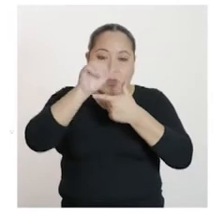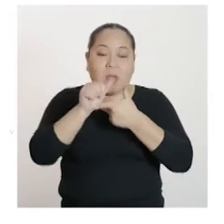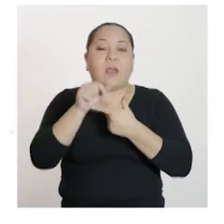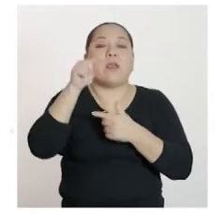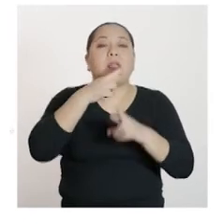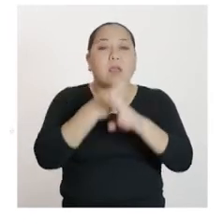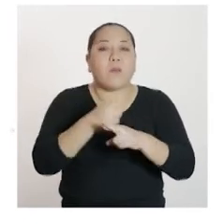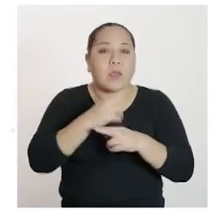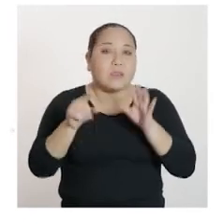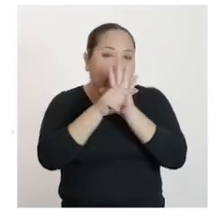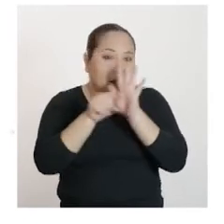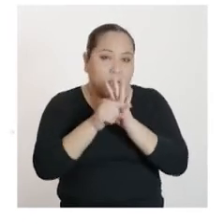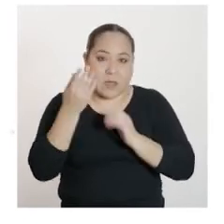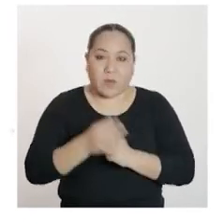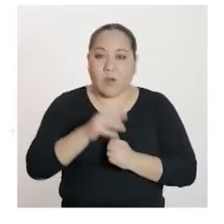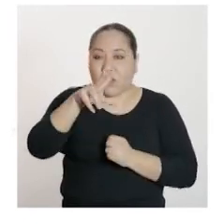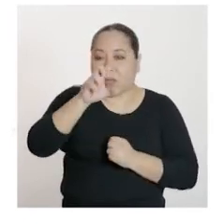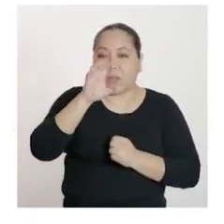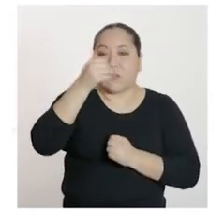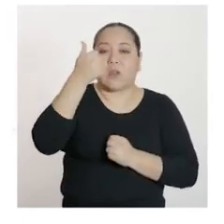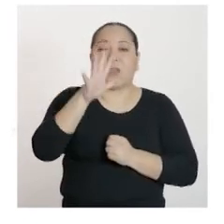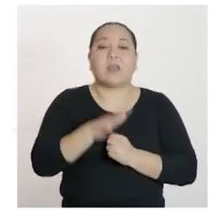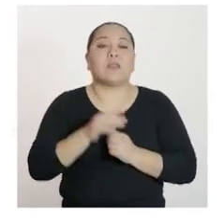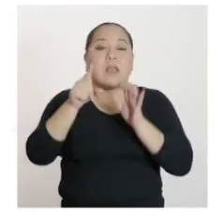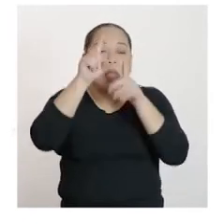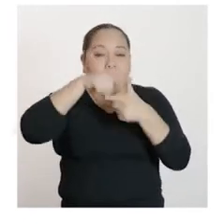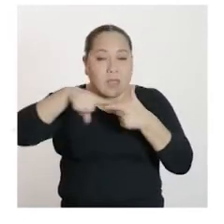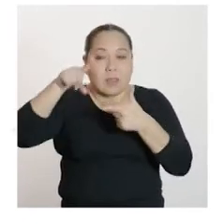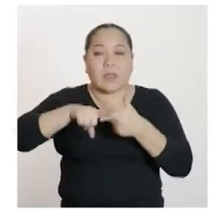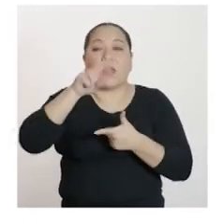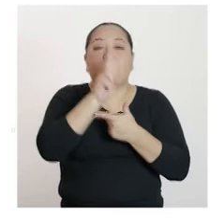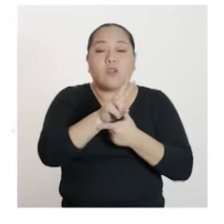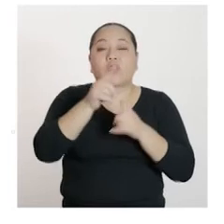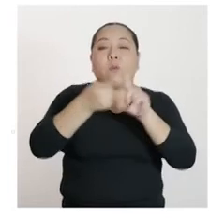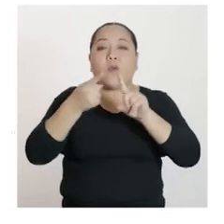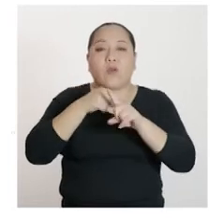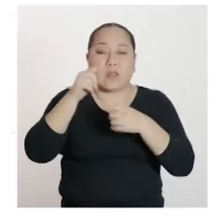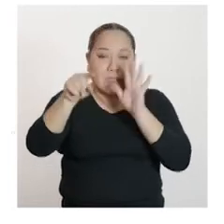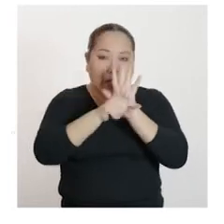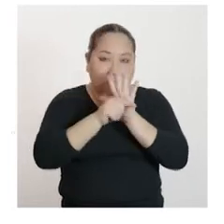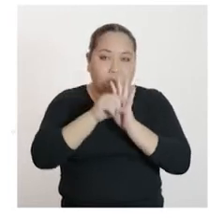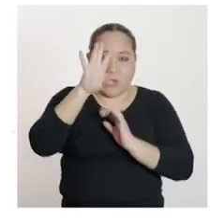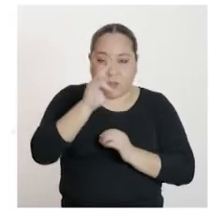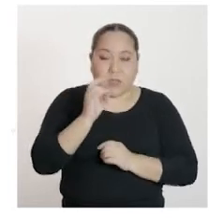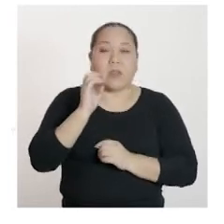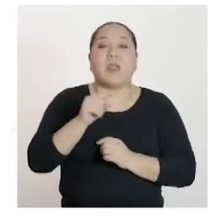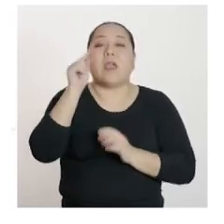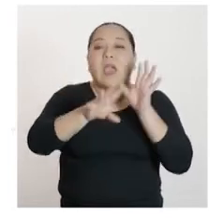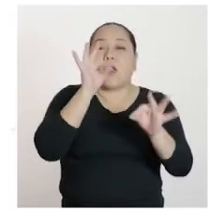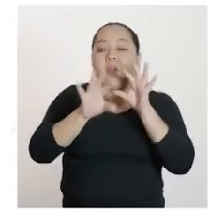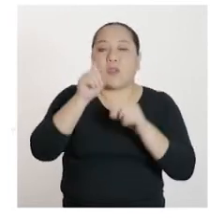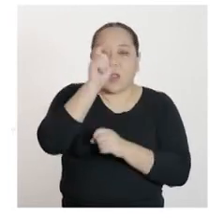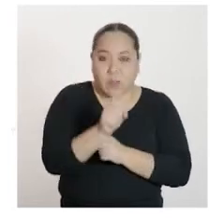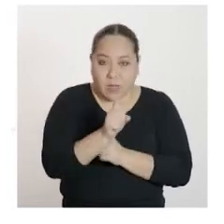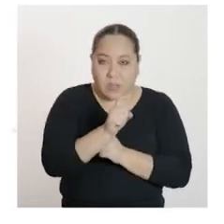resulta negativo 315 entre 2 por negativo 7, obteniendo X